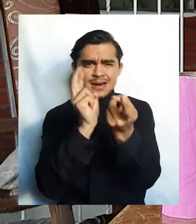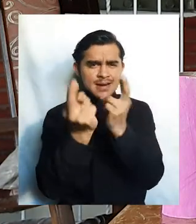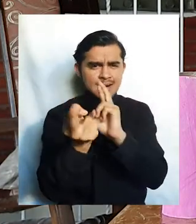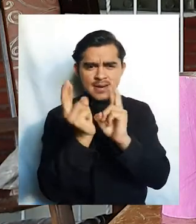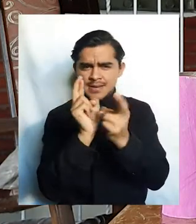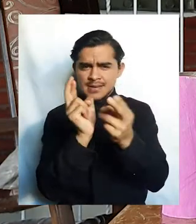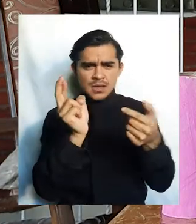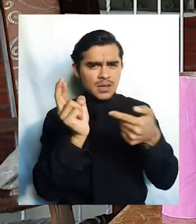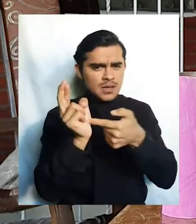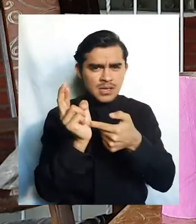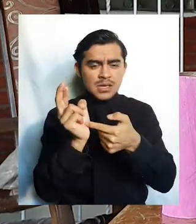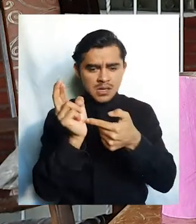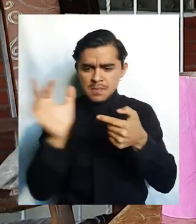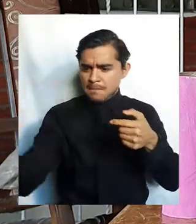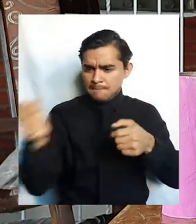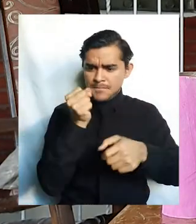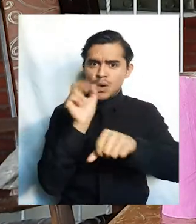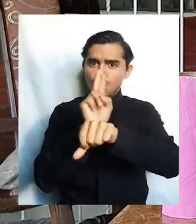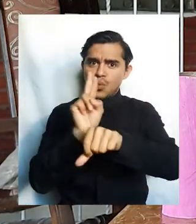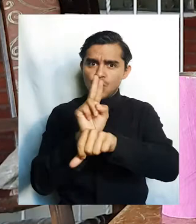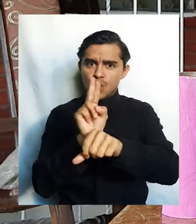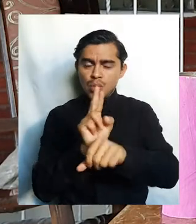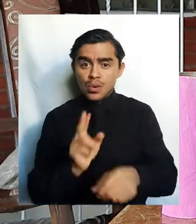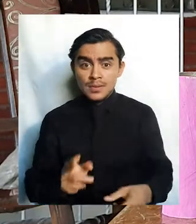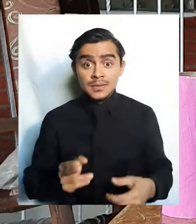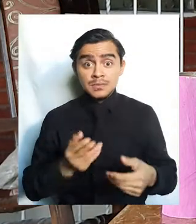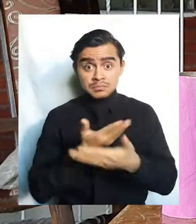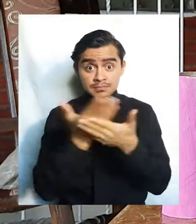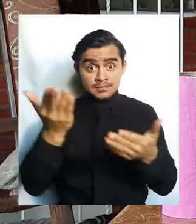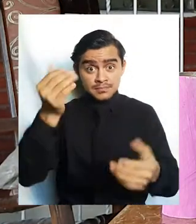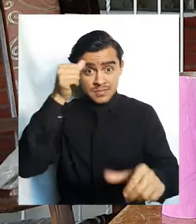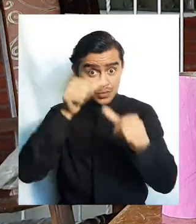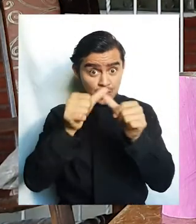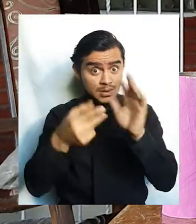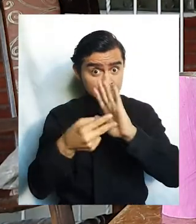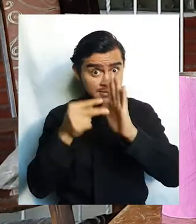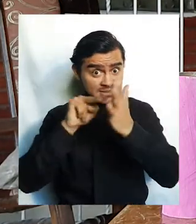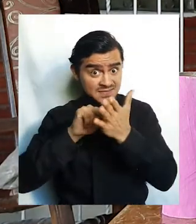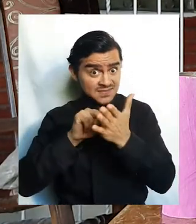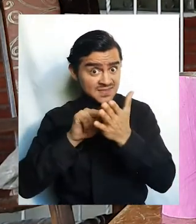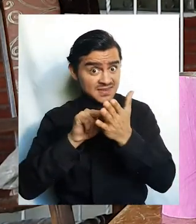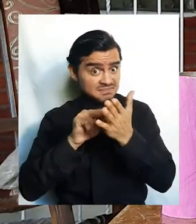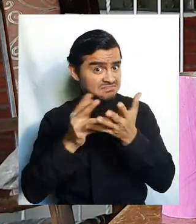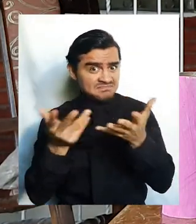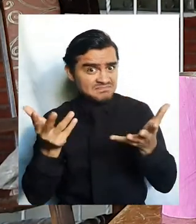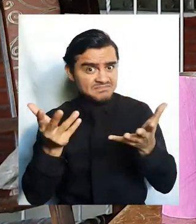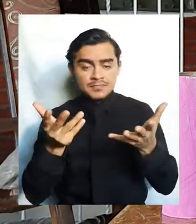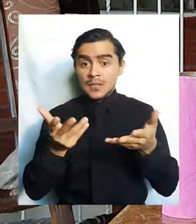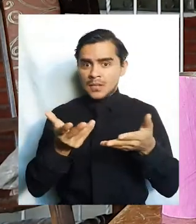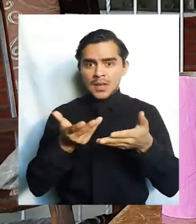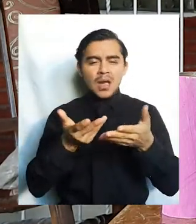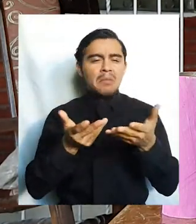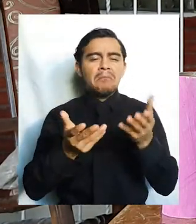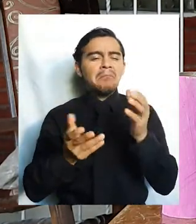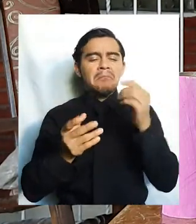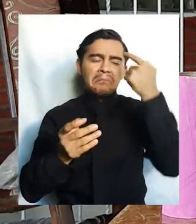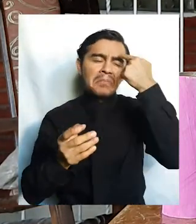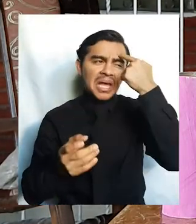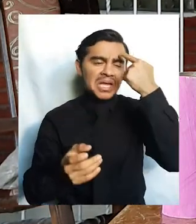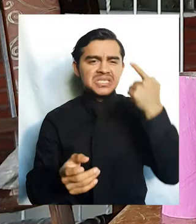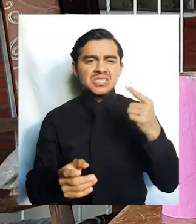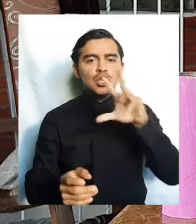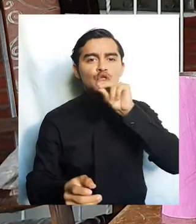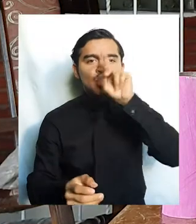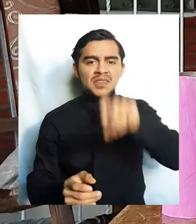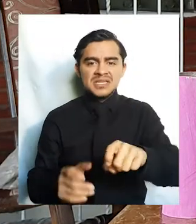cosas para poderlas hacer útiles. Recordemos que reciclar es tomar objetos que nosotros pensamos que ya no podemos utilizar y darles